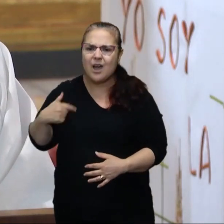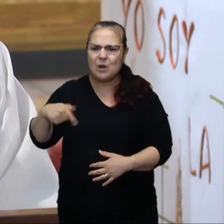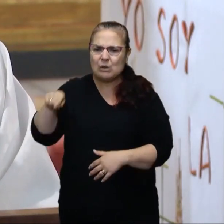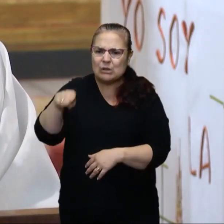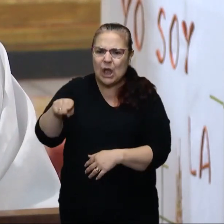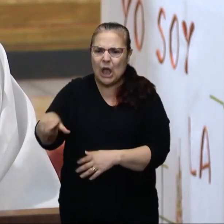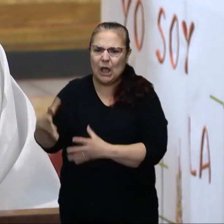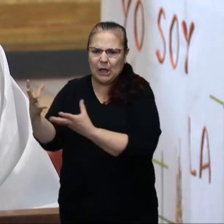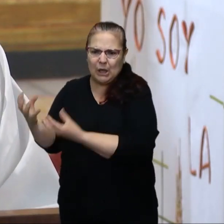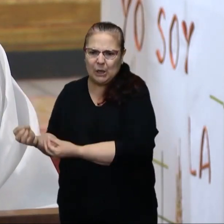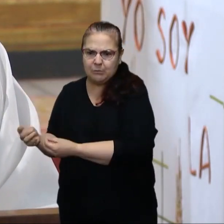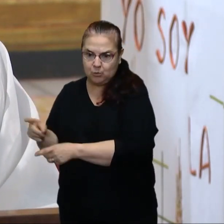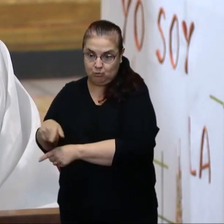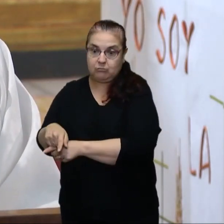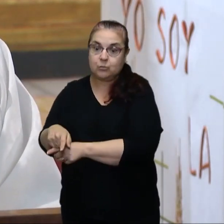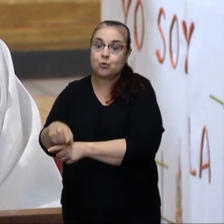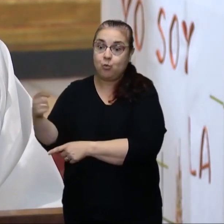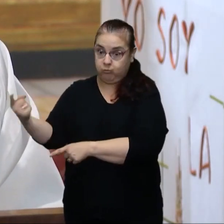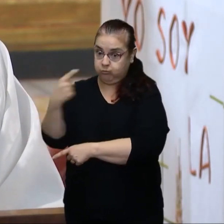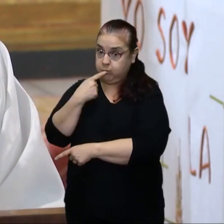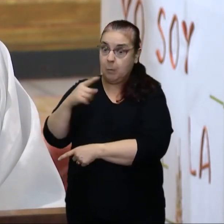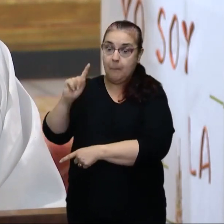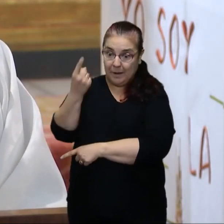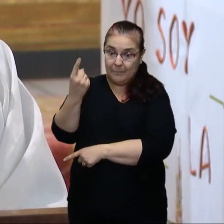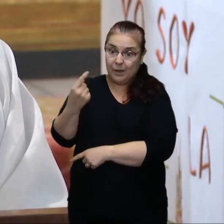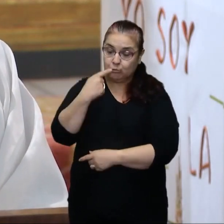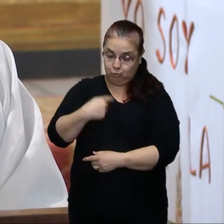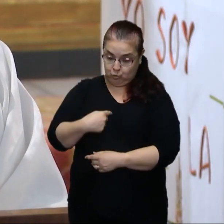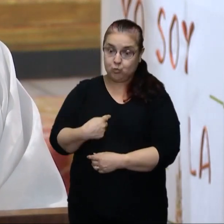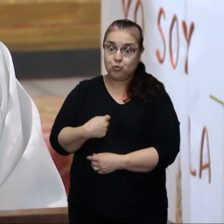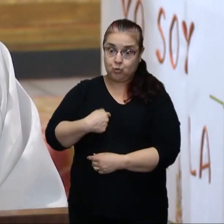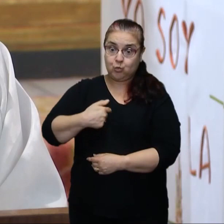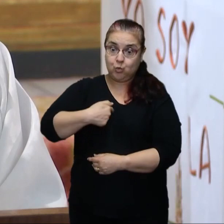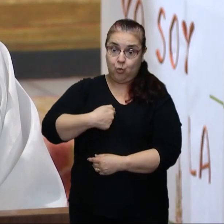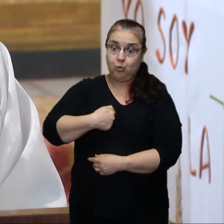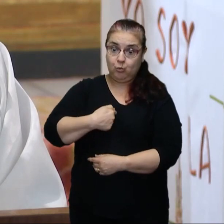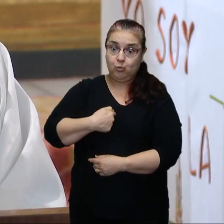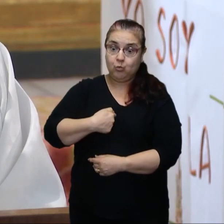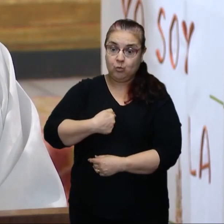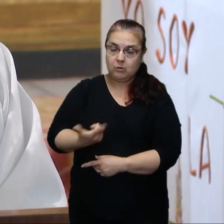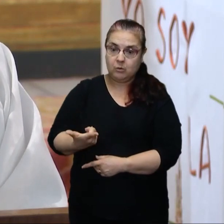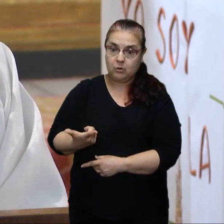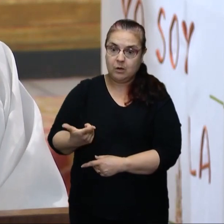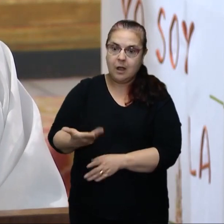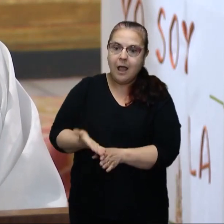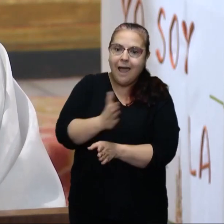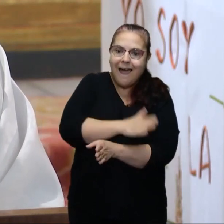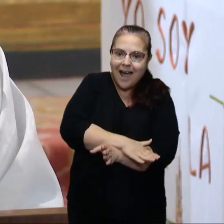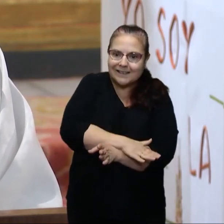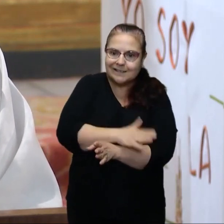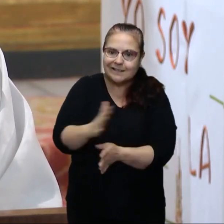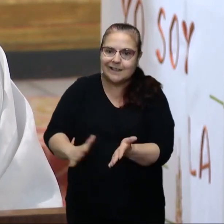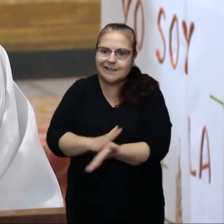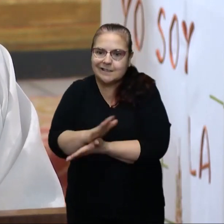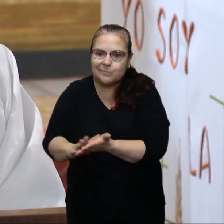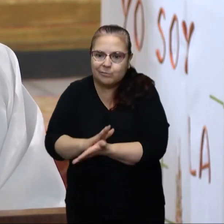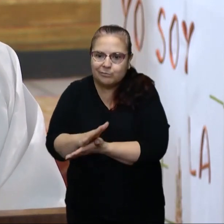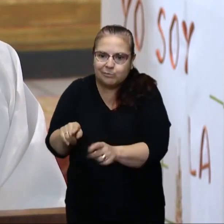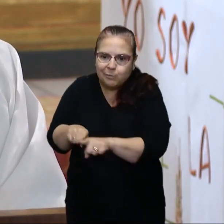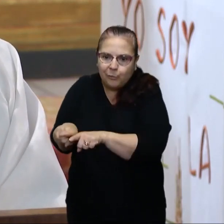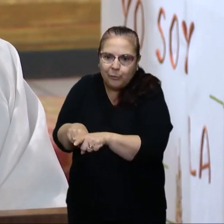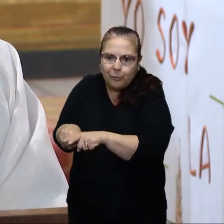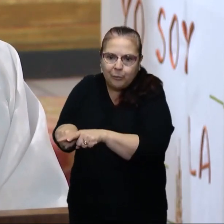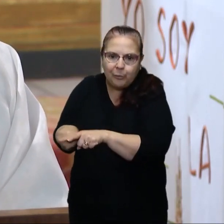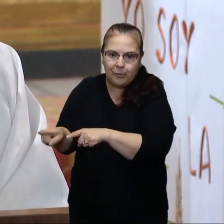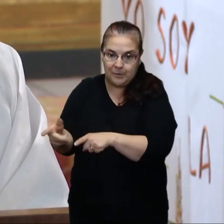creando el fango, primero mírate tú. Mira qué pasa con tu vida antes de hablar de las otras personas. Eso en